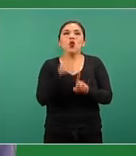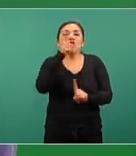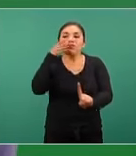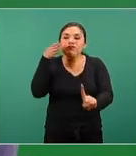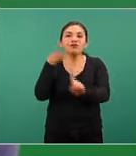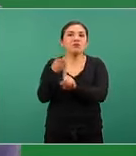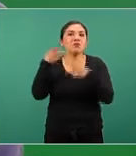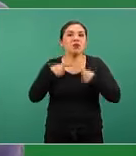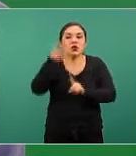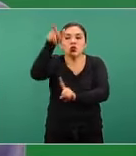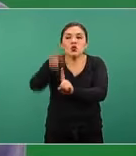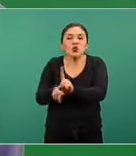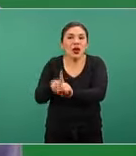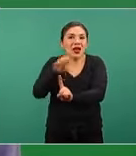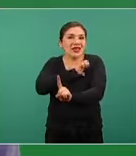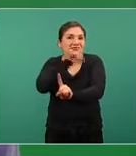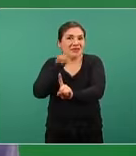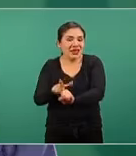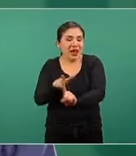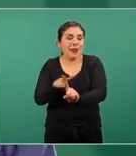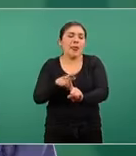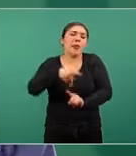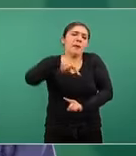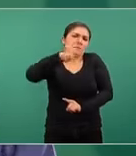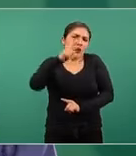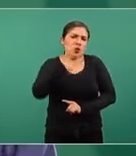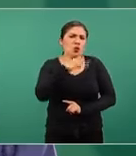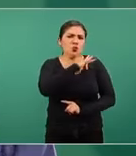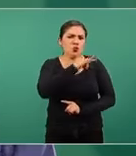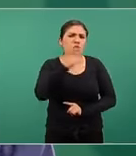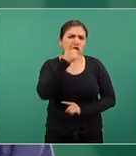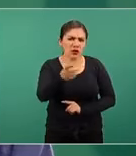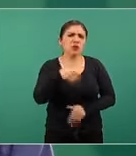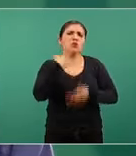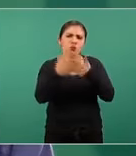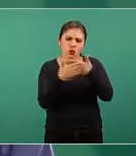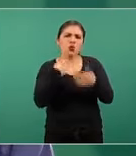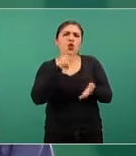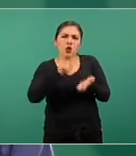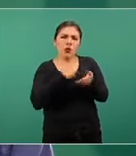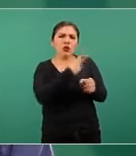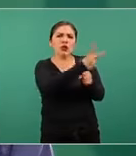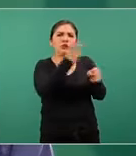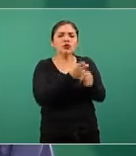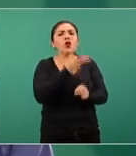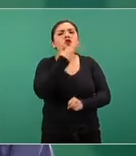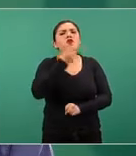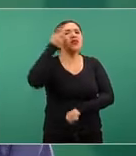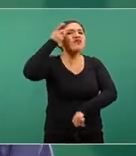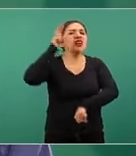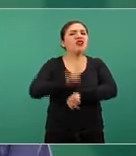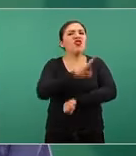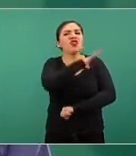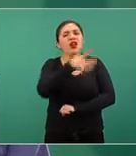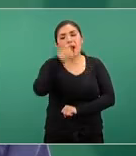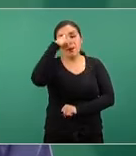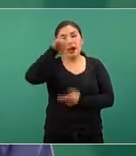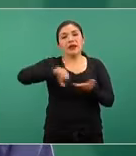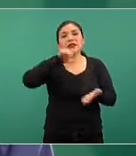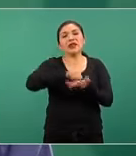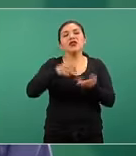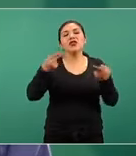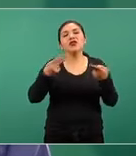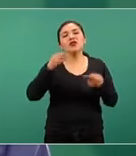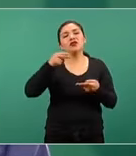muy concreto lo que sí podemos decir y yo creo que vamos a volver a invitar a nuestro director general del Centro Nacional de Transfusión